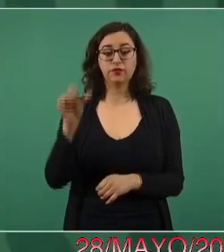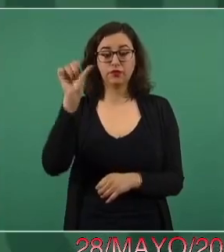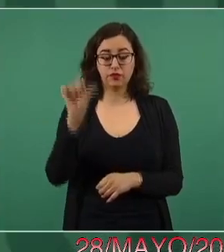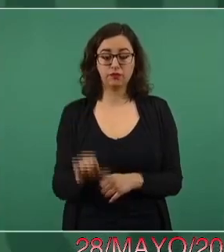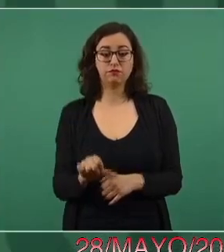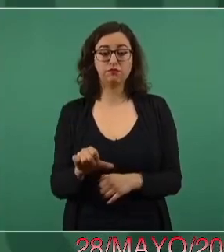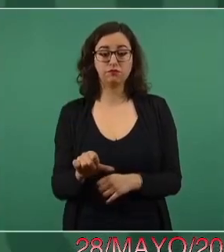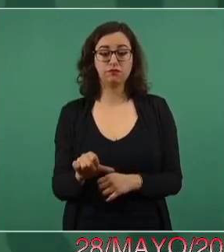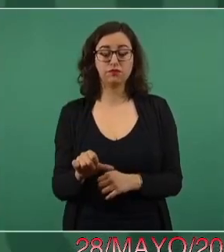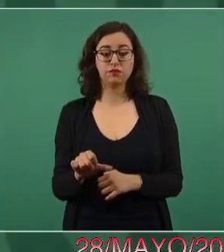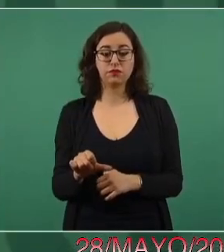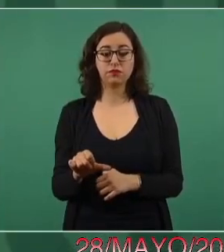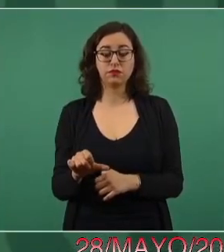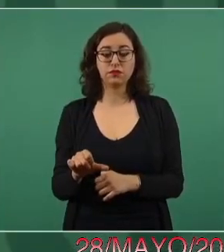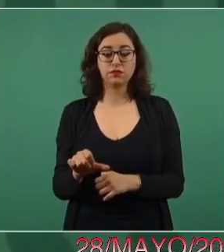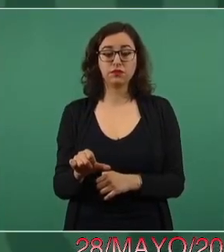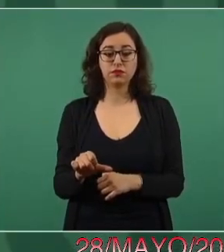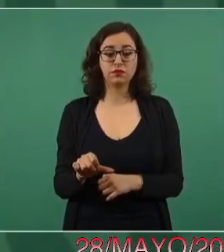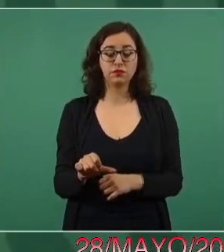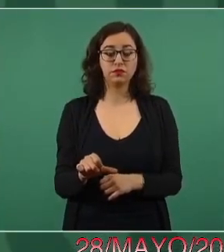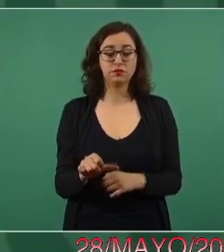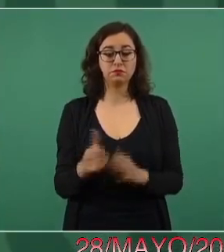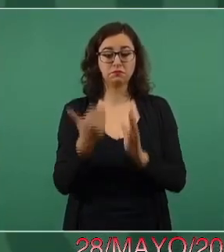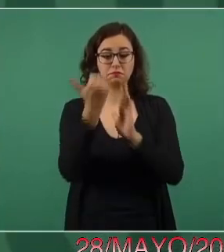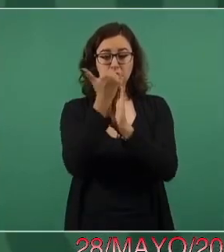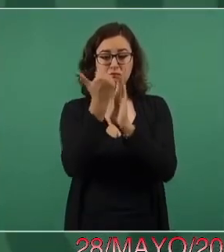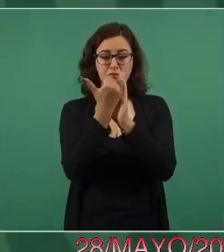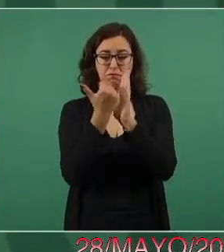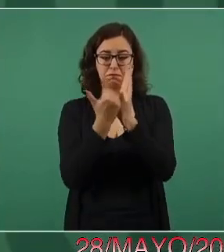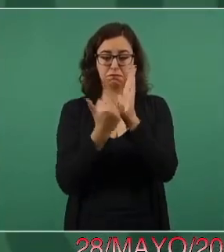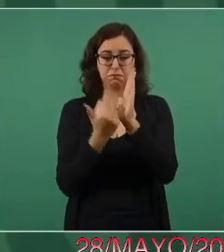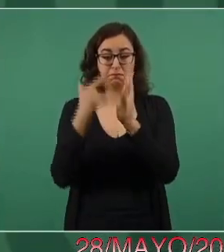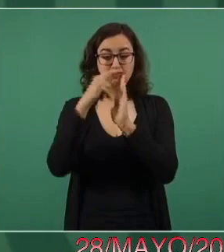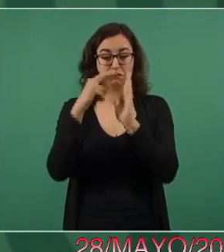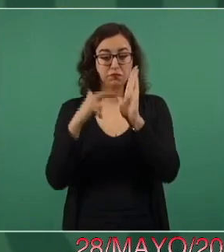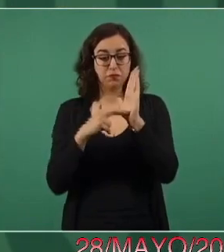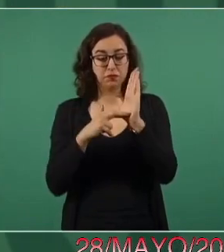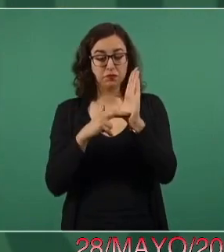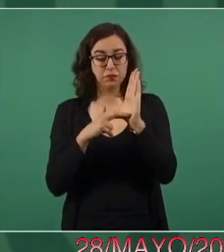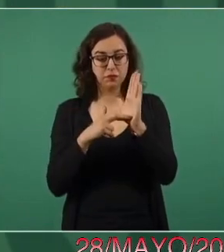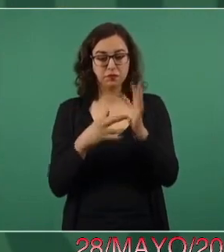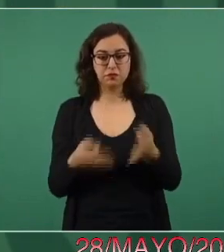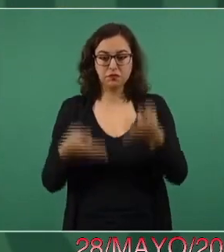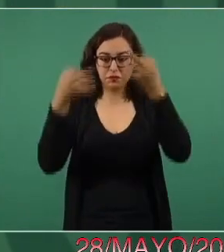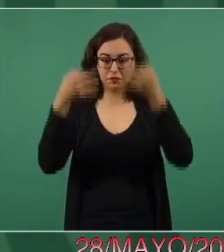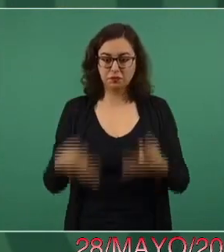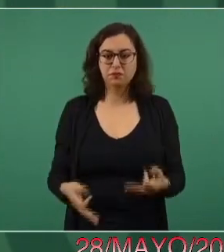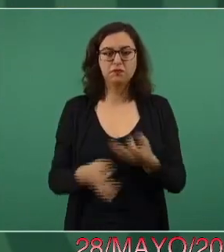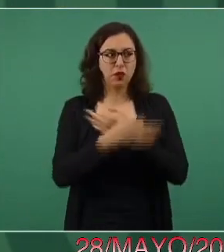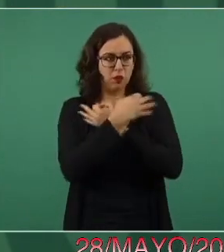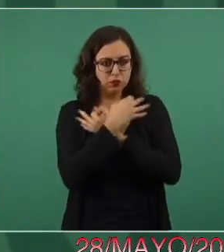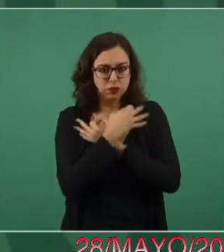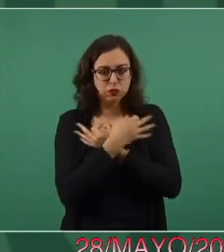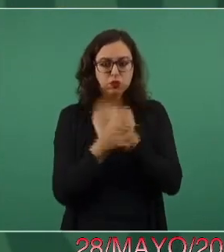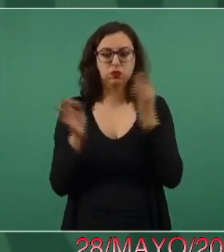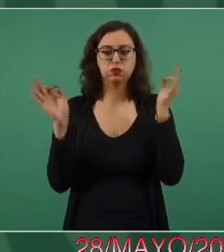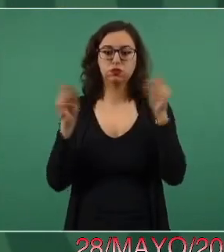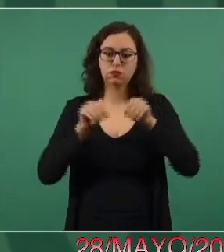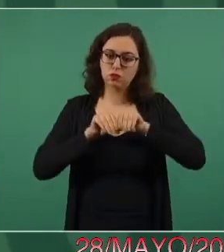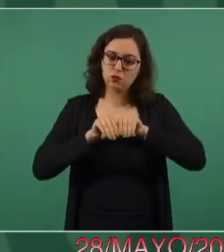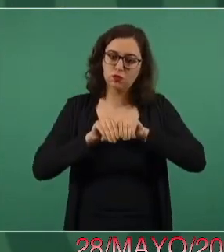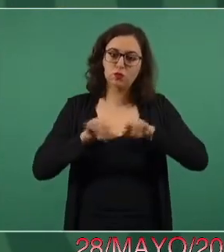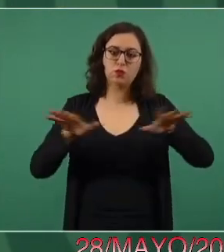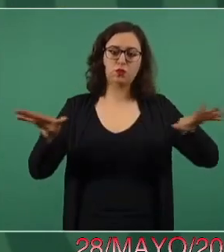un lineamiento oficial, va